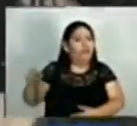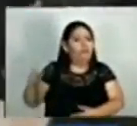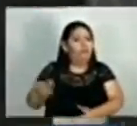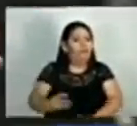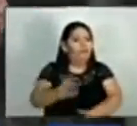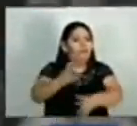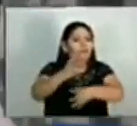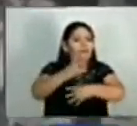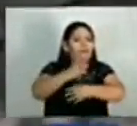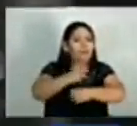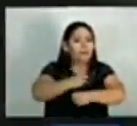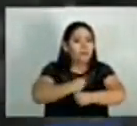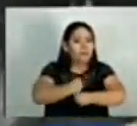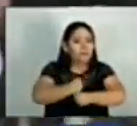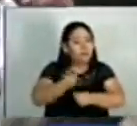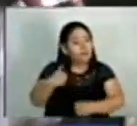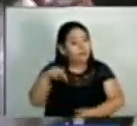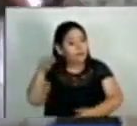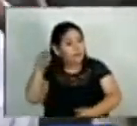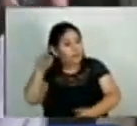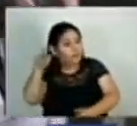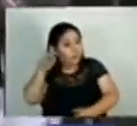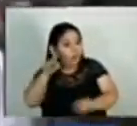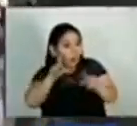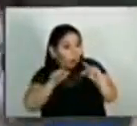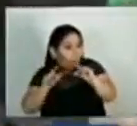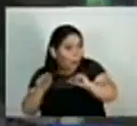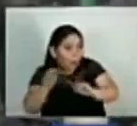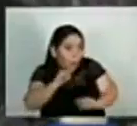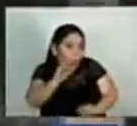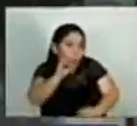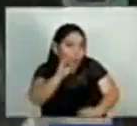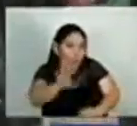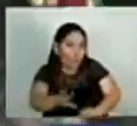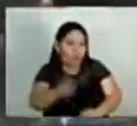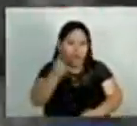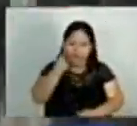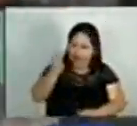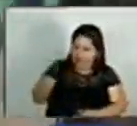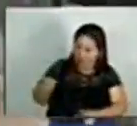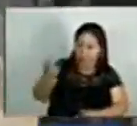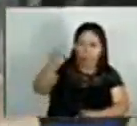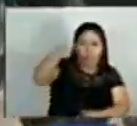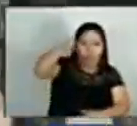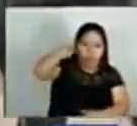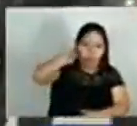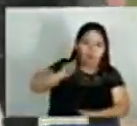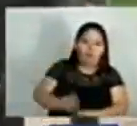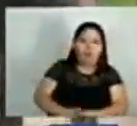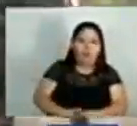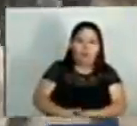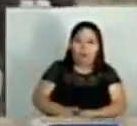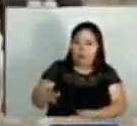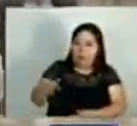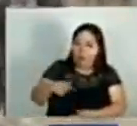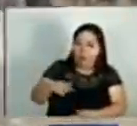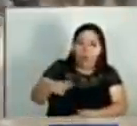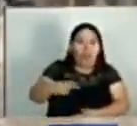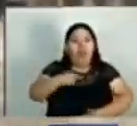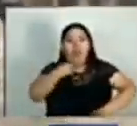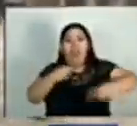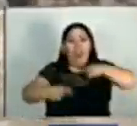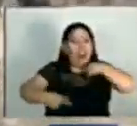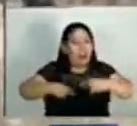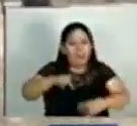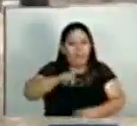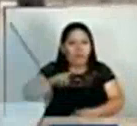porque así se escuchan algunas personas, dicen, cuando vieron quién es, se soltaron en gritos y dijeron,